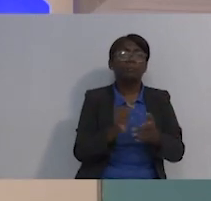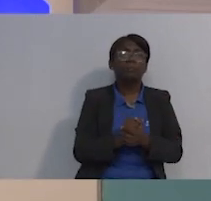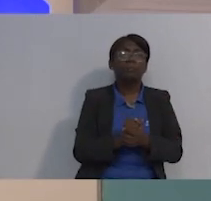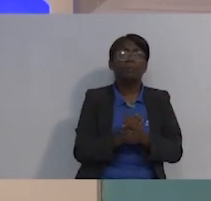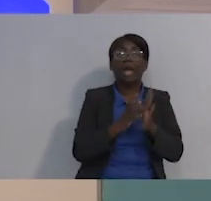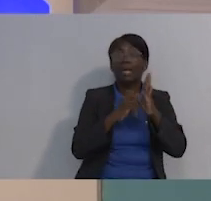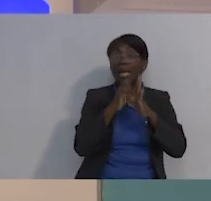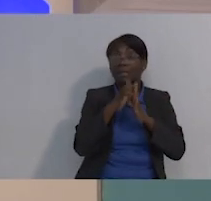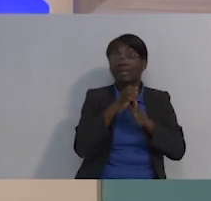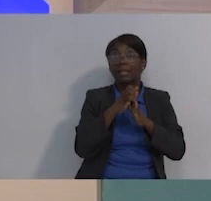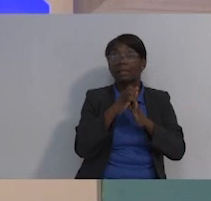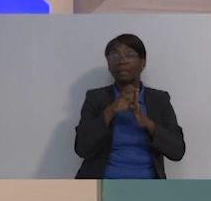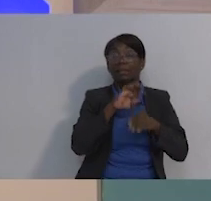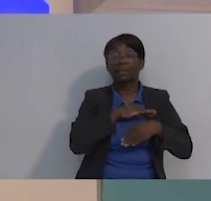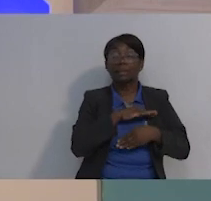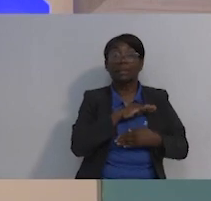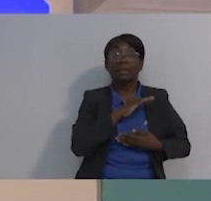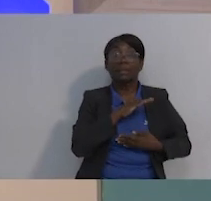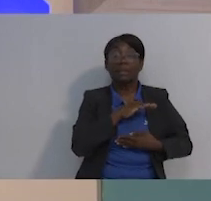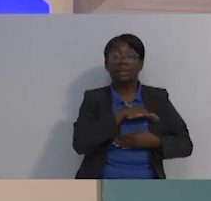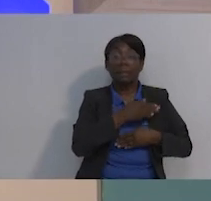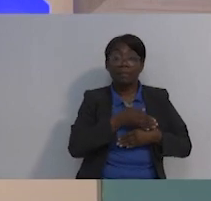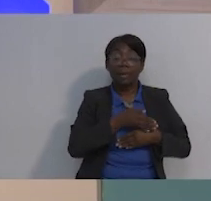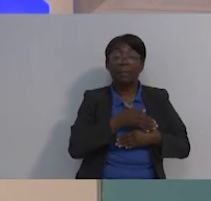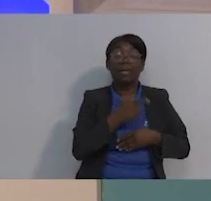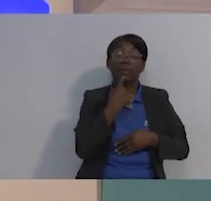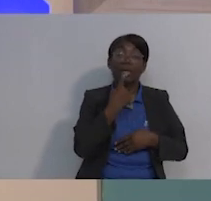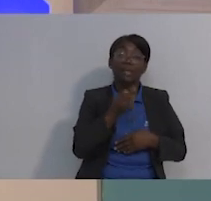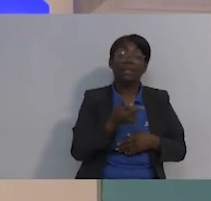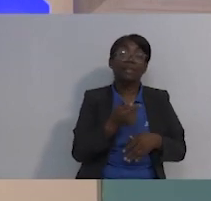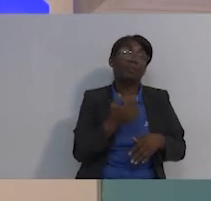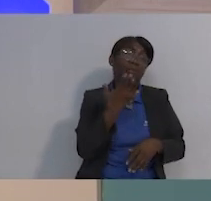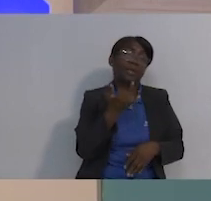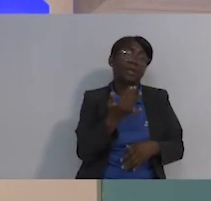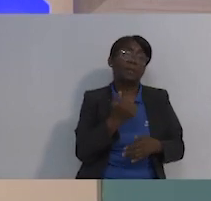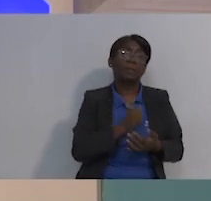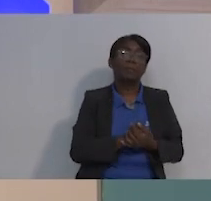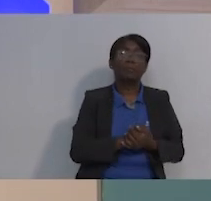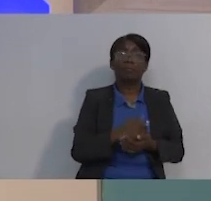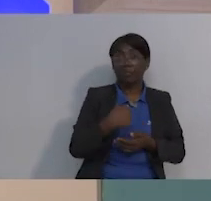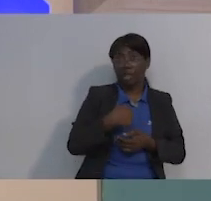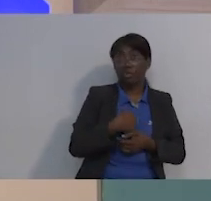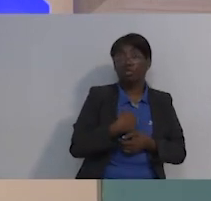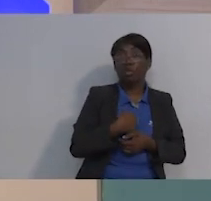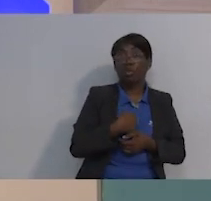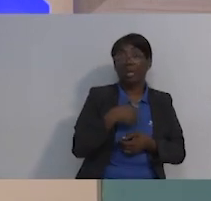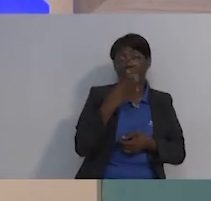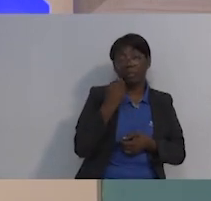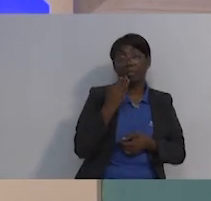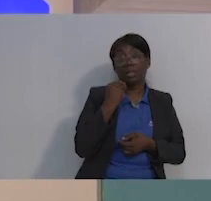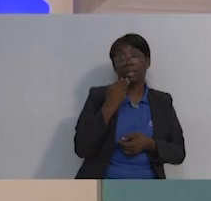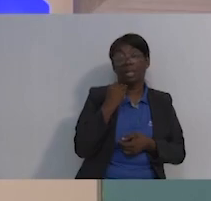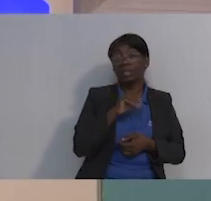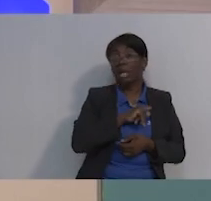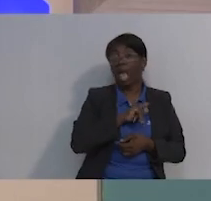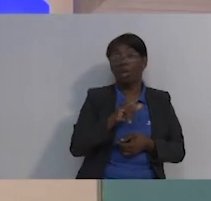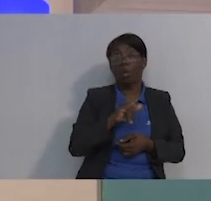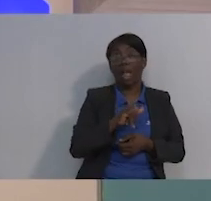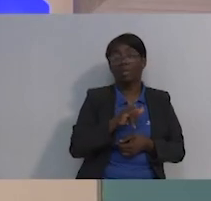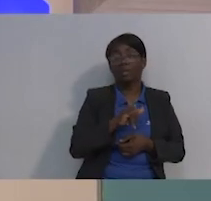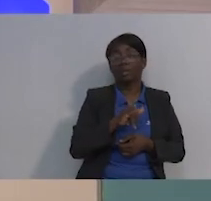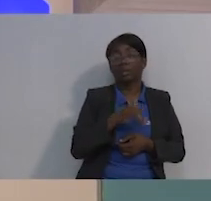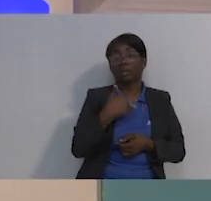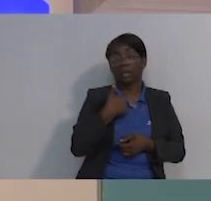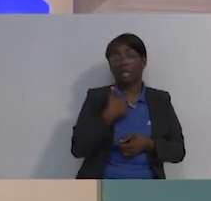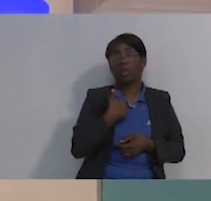yo estoy pasando por una experiencia similar, así que yo sé lo que es eso, voy a llegar a la